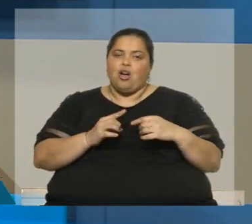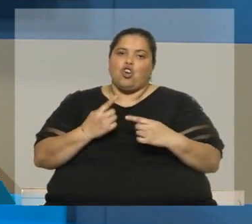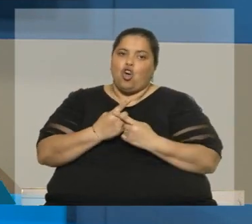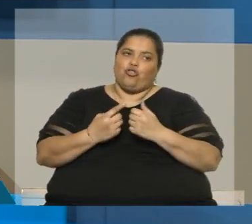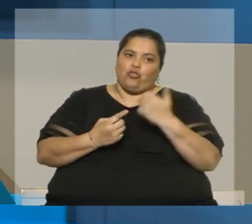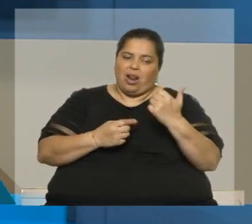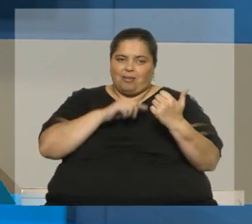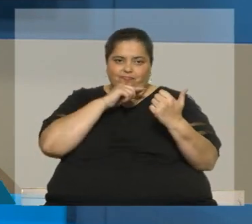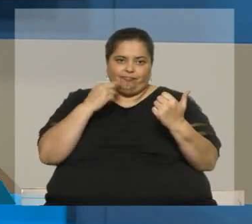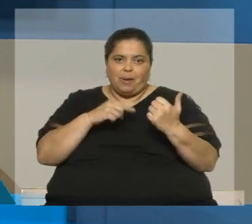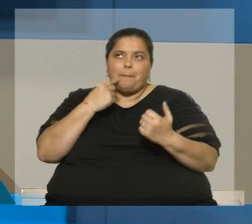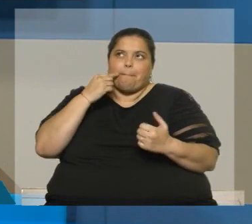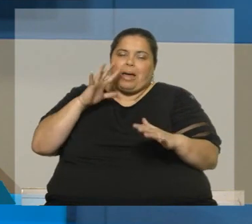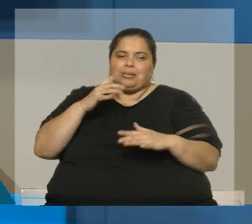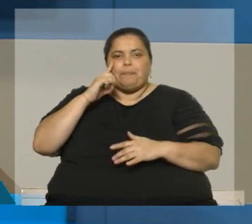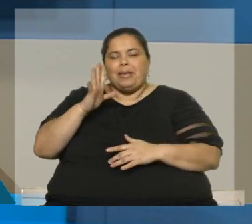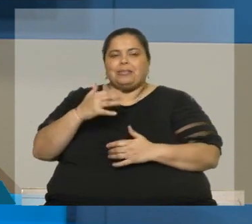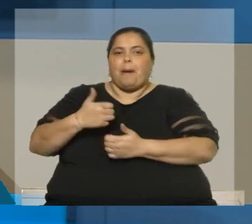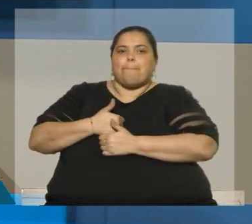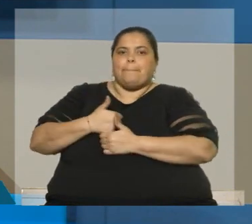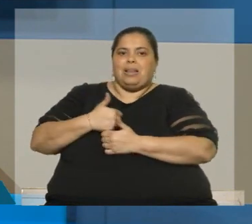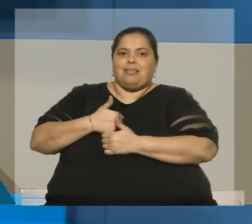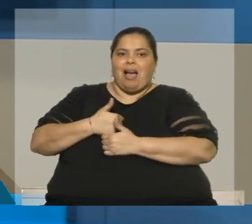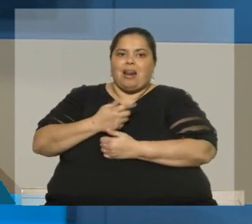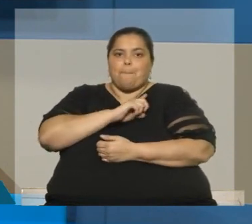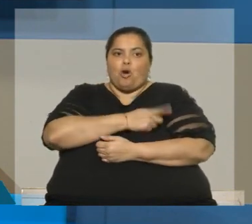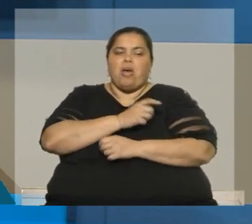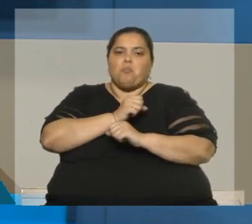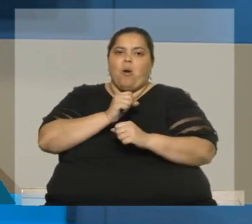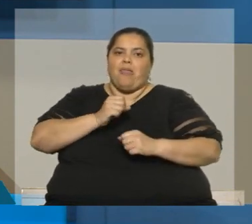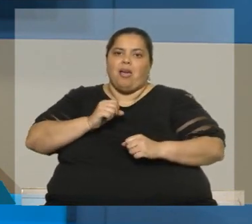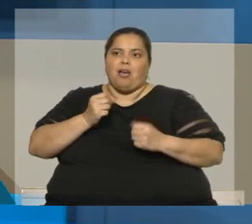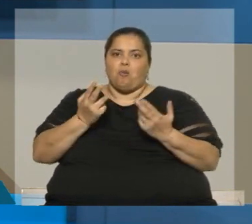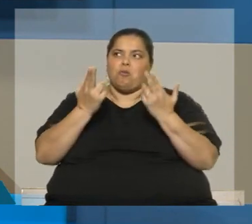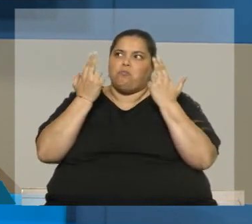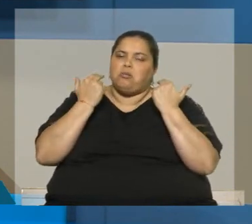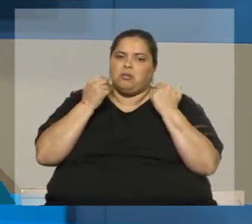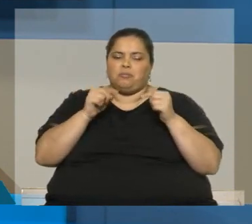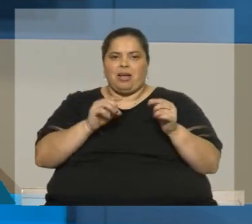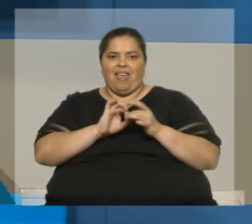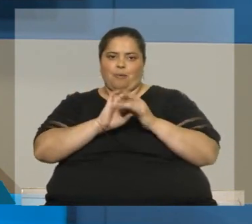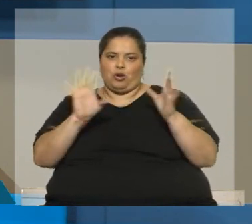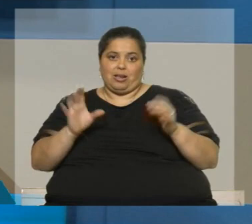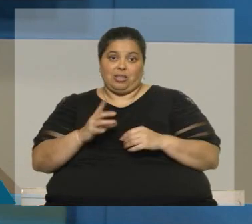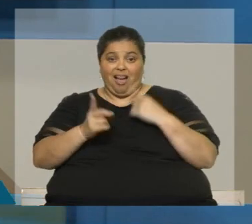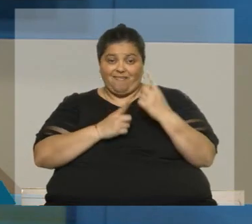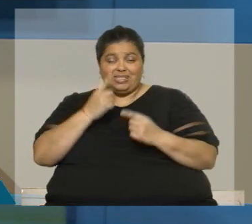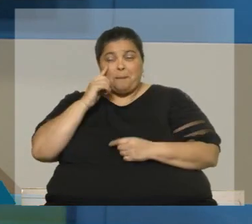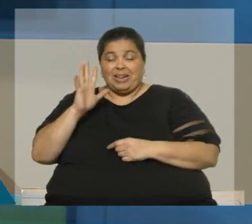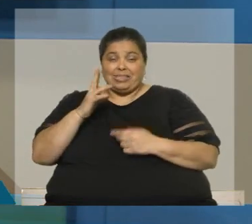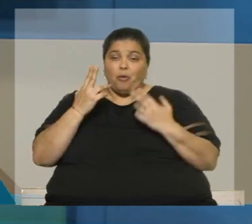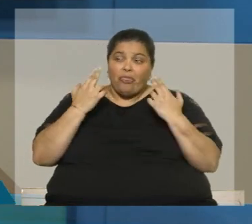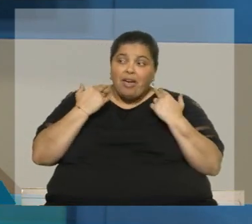pueden doblegar a las democracias de este mundo y las democracias al final, aunque parecemos débiles, aunque a veces se ríen de nosotros, somos